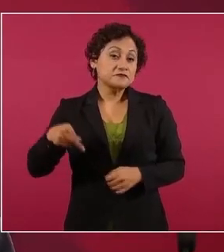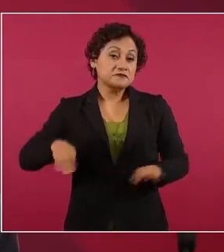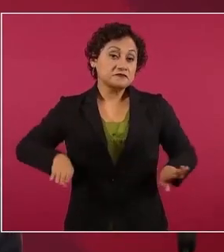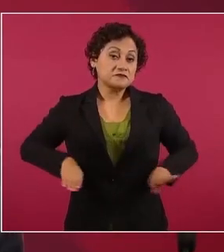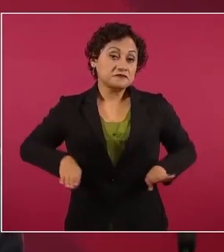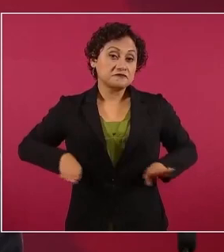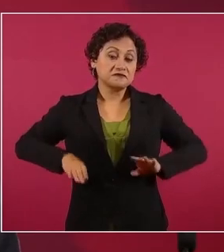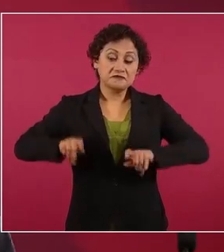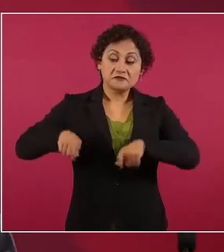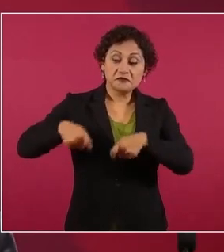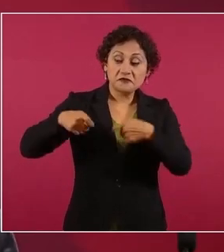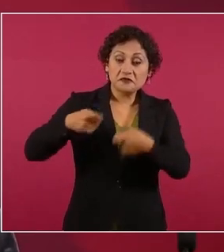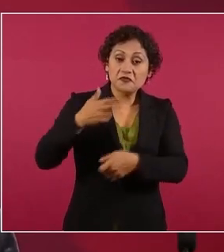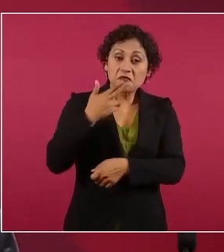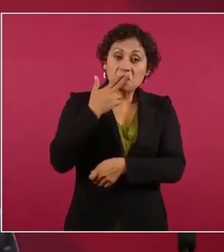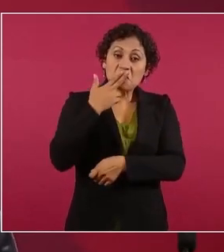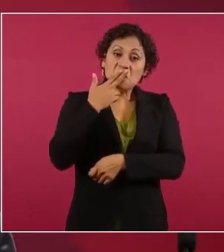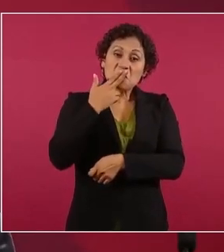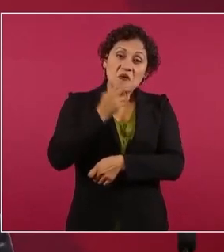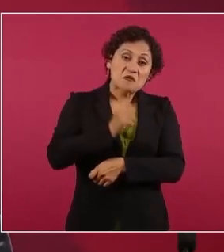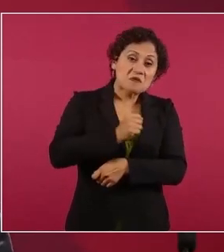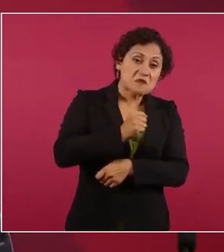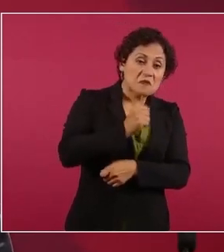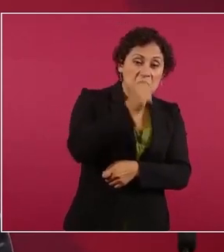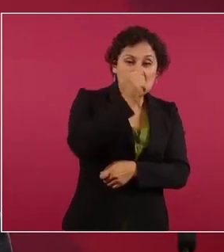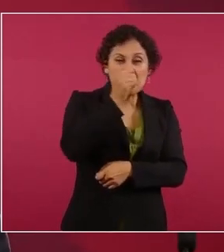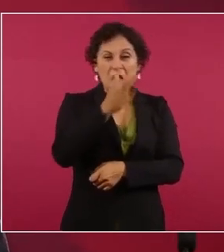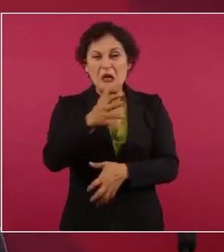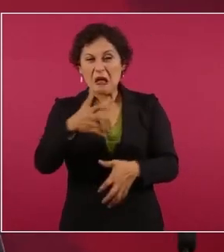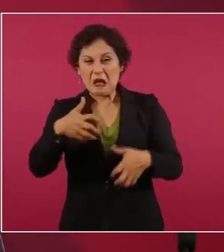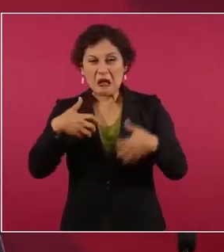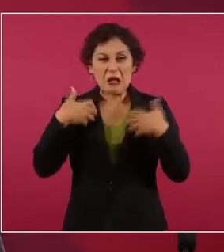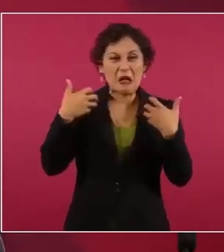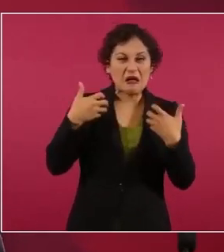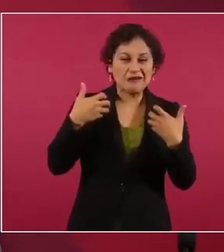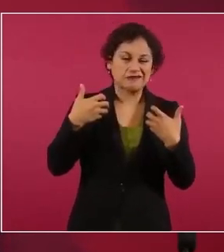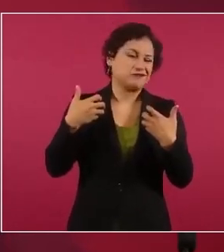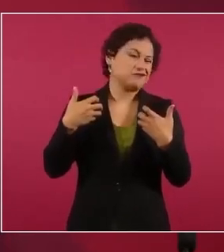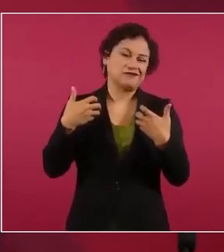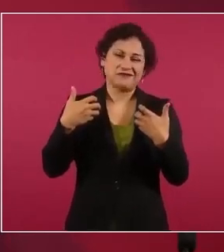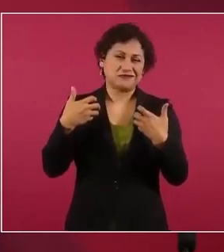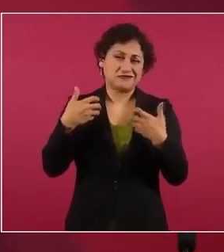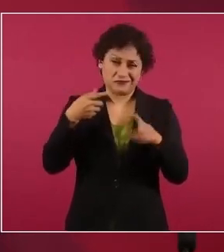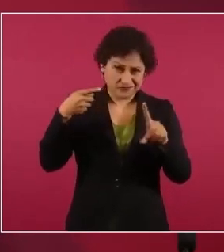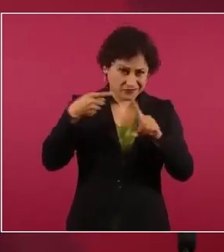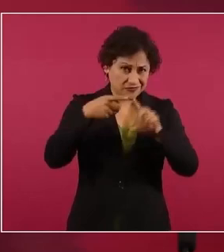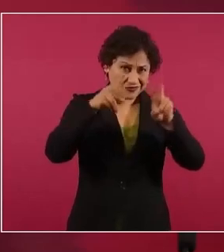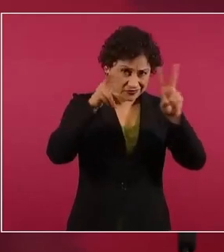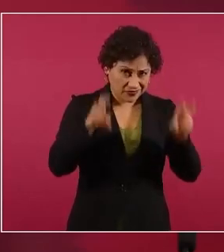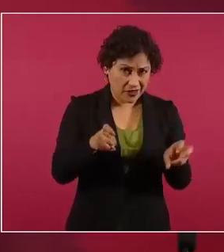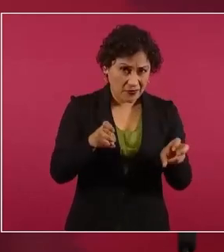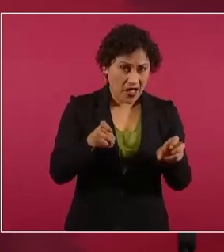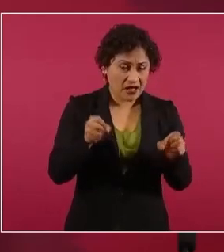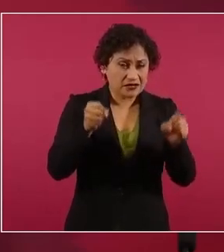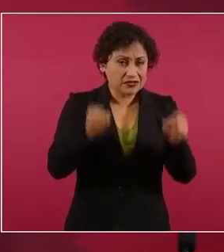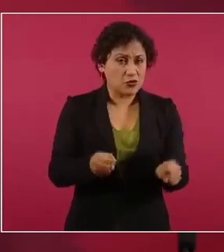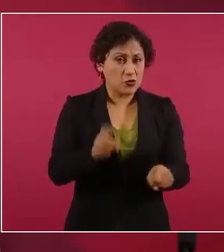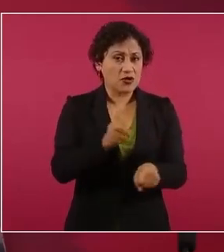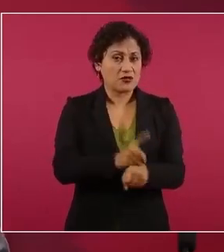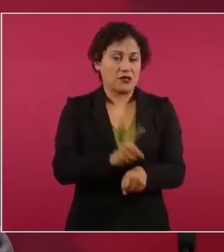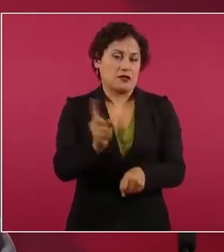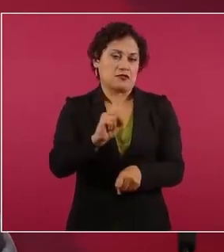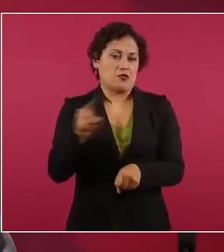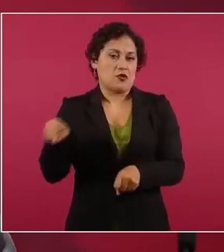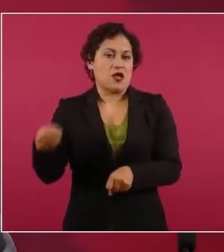reaccionaria que no tiene que ver con la seguridad tiene que ver con la molestia que les